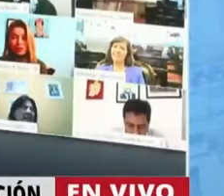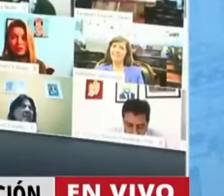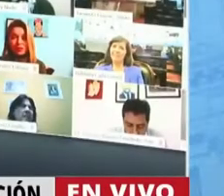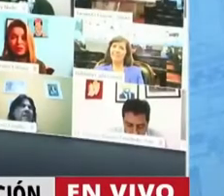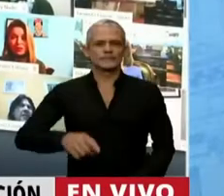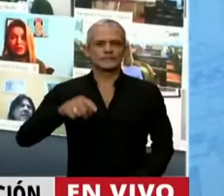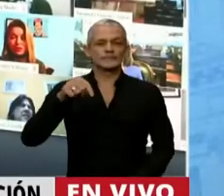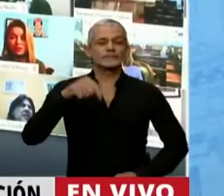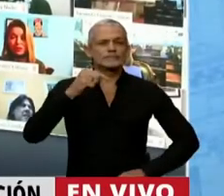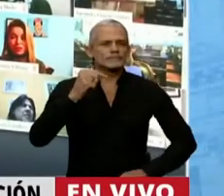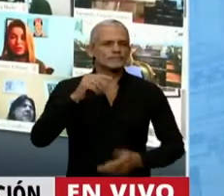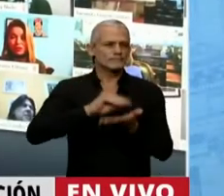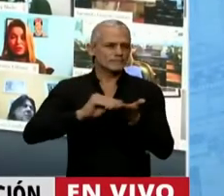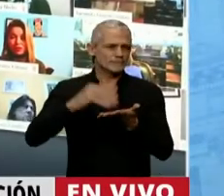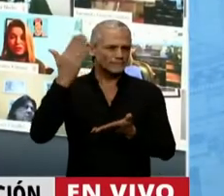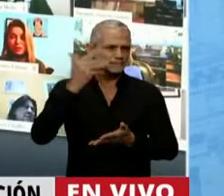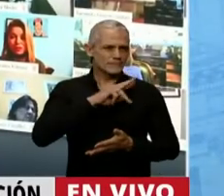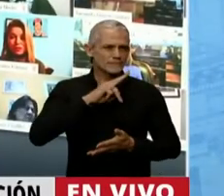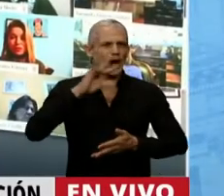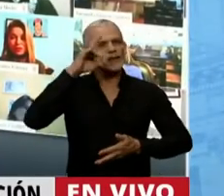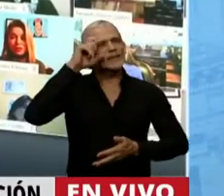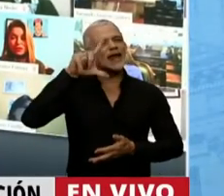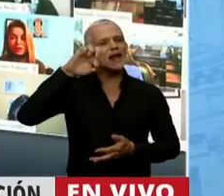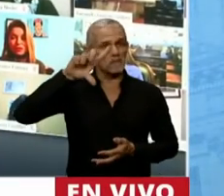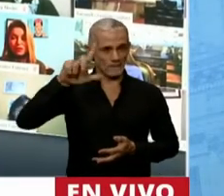Tiene la palabra la diputada Romina del Pla.